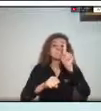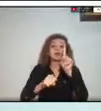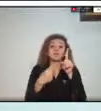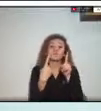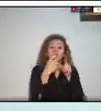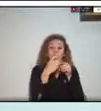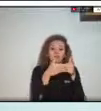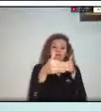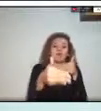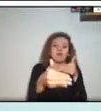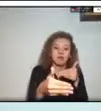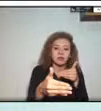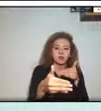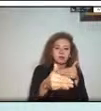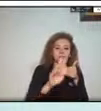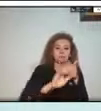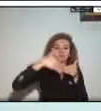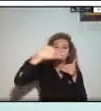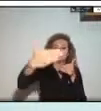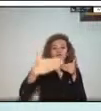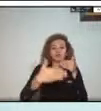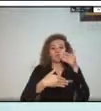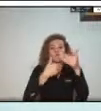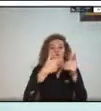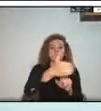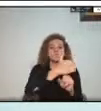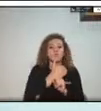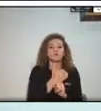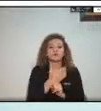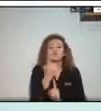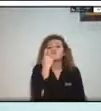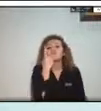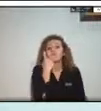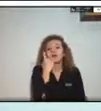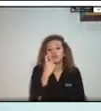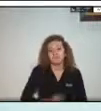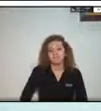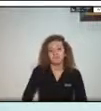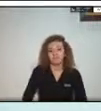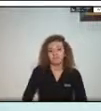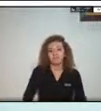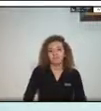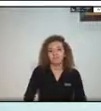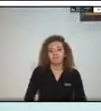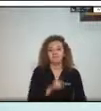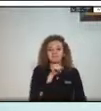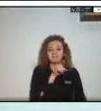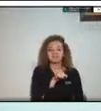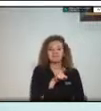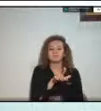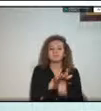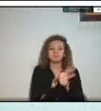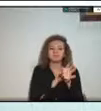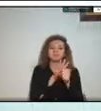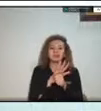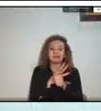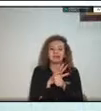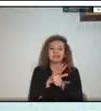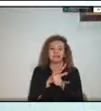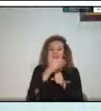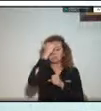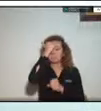a la siguiente fase que es la protección entonces eso ha sido nuestro es nuestro principal reto